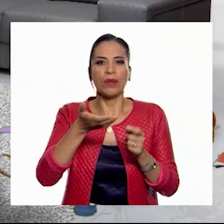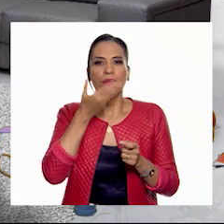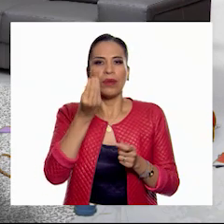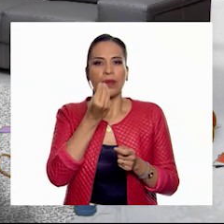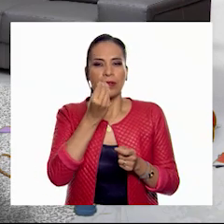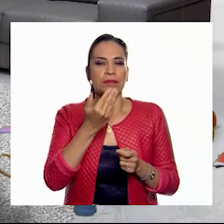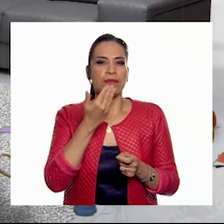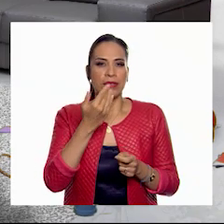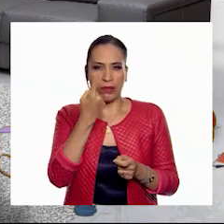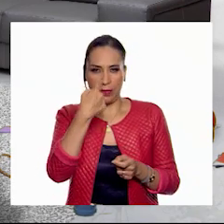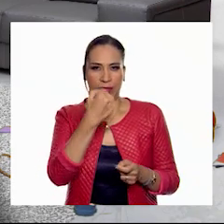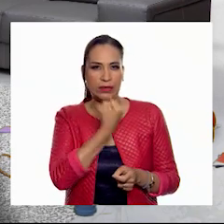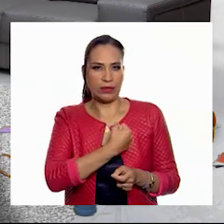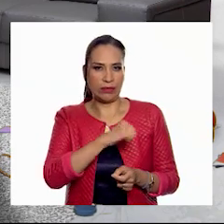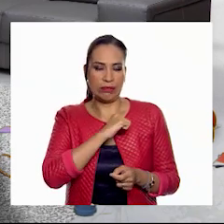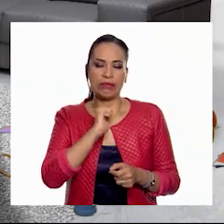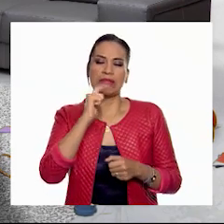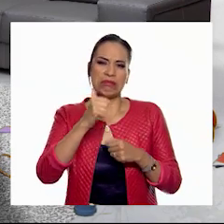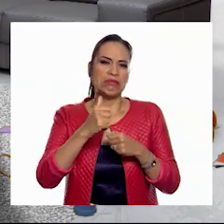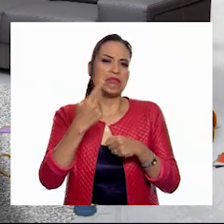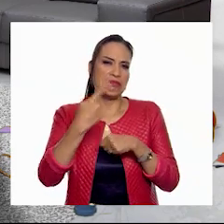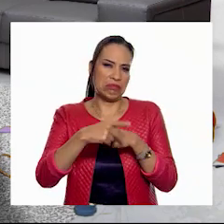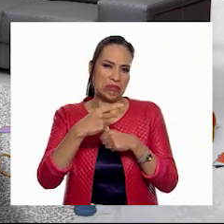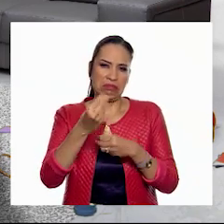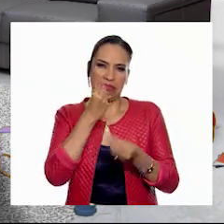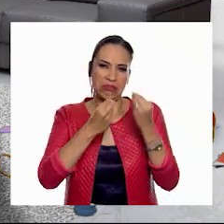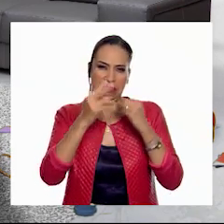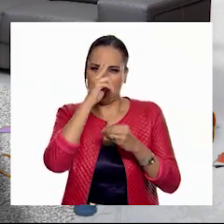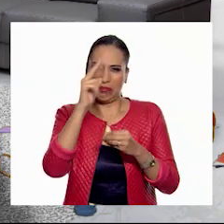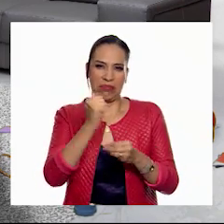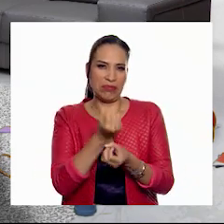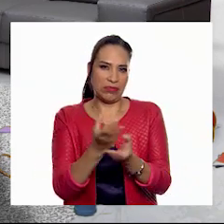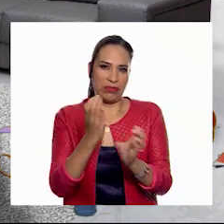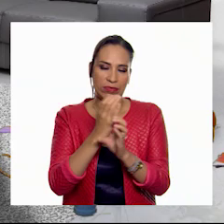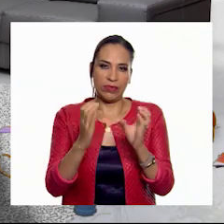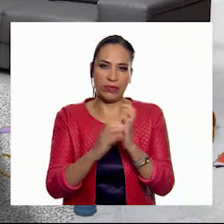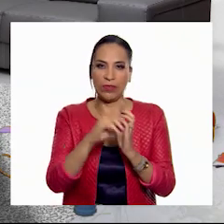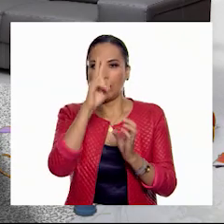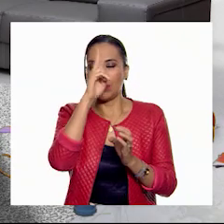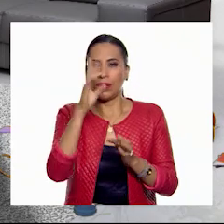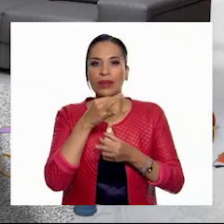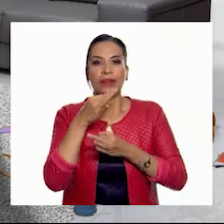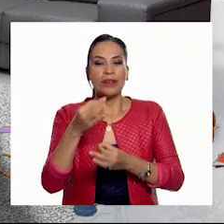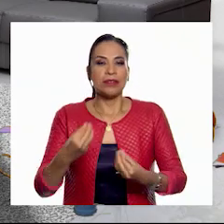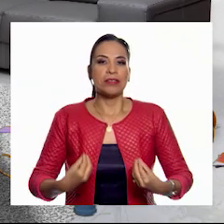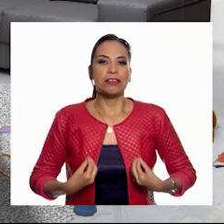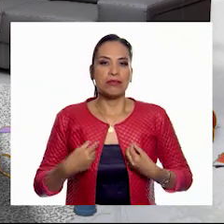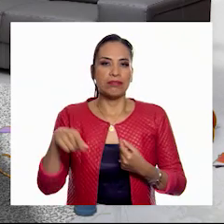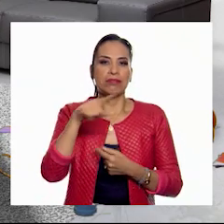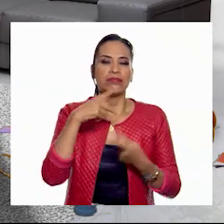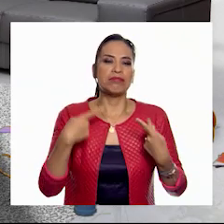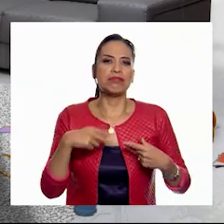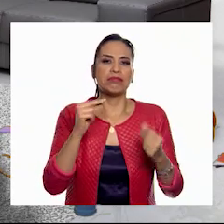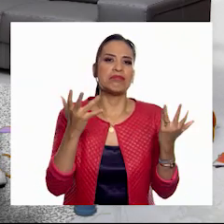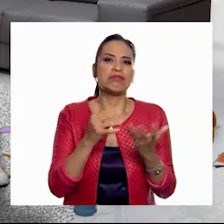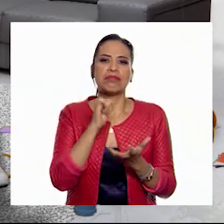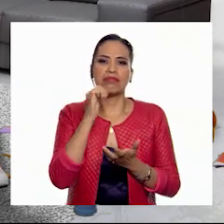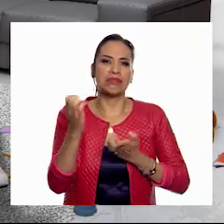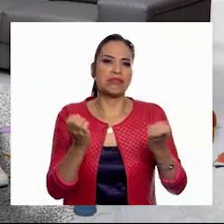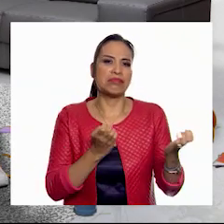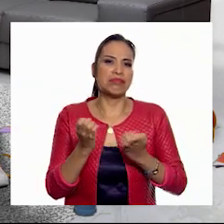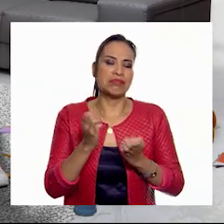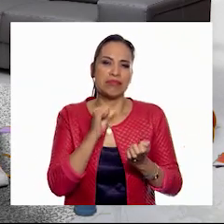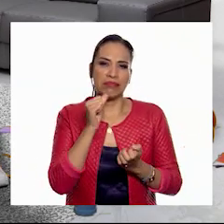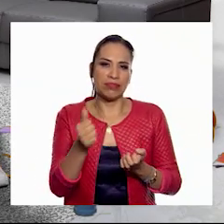alimenticios que los ponen en riesgo. Y lo peor, atrapa las vidas de aquellos que no realizan actividad